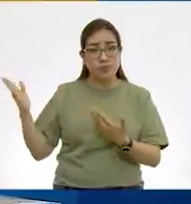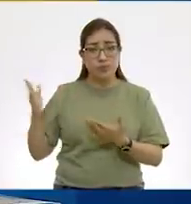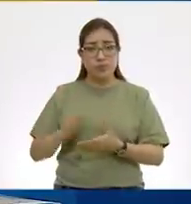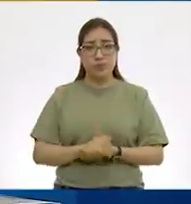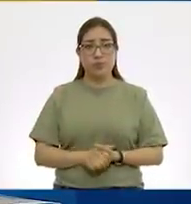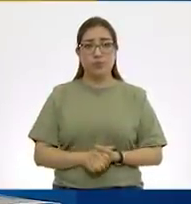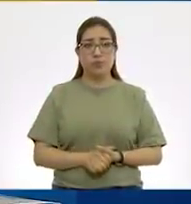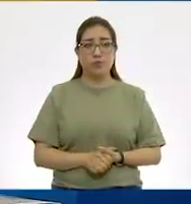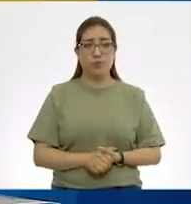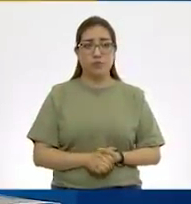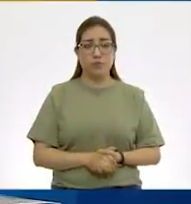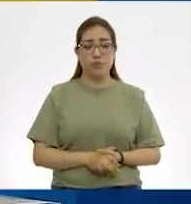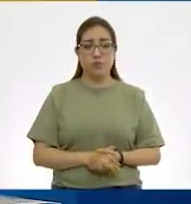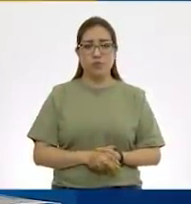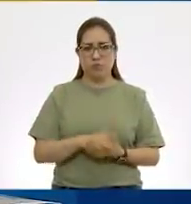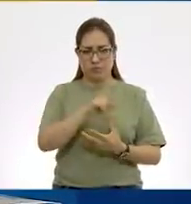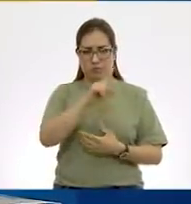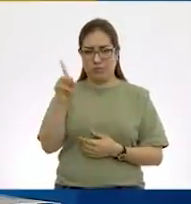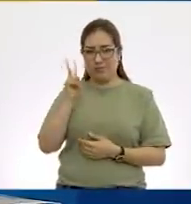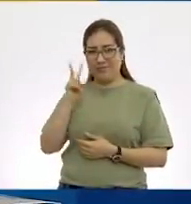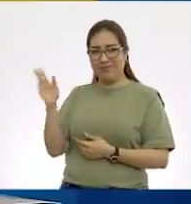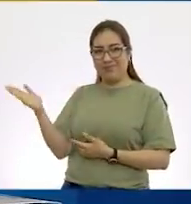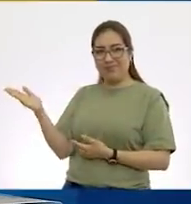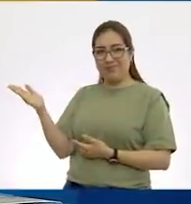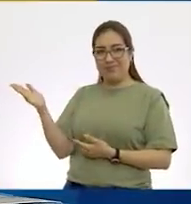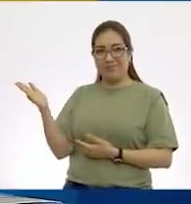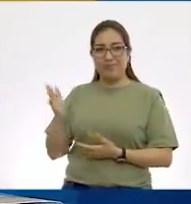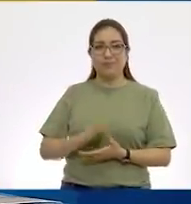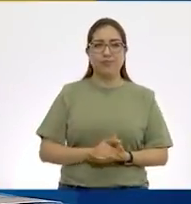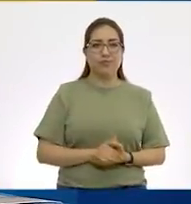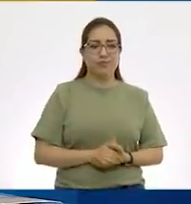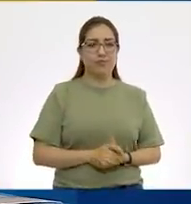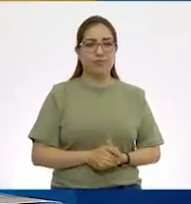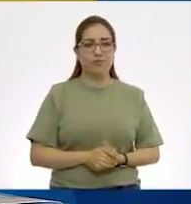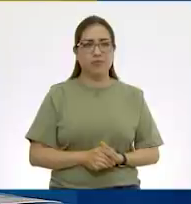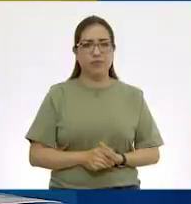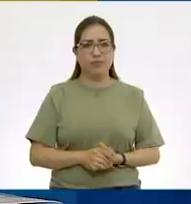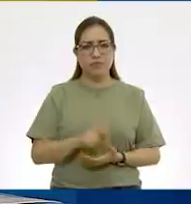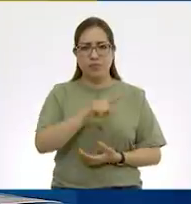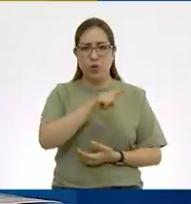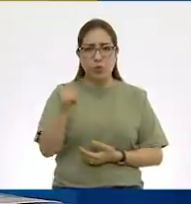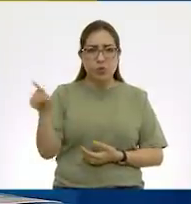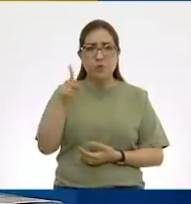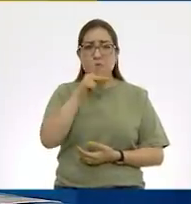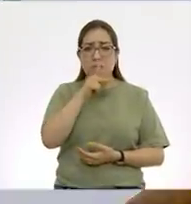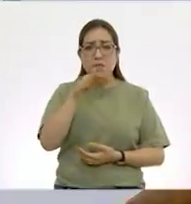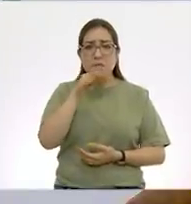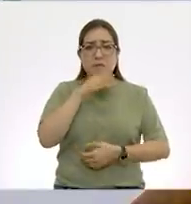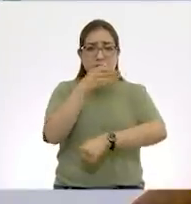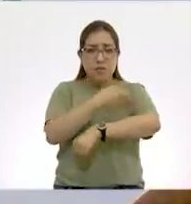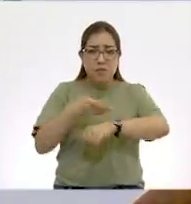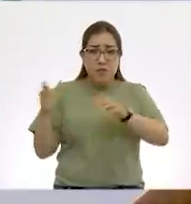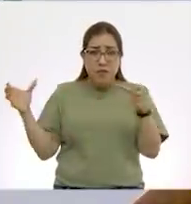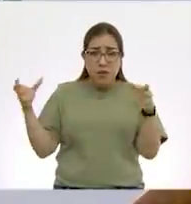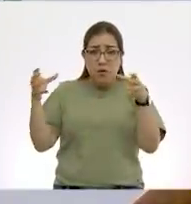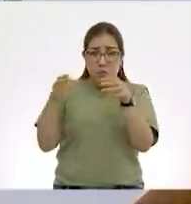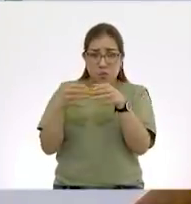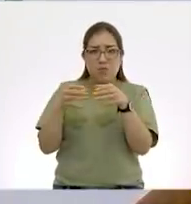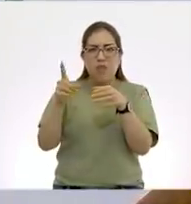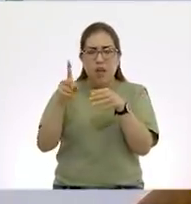ejercicio. Véanlo en casa, por favor. Y se vale también que en casa, si está mamá, papá, algún familiar,